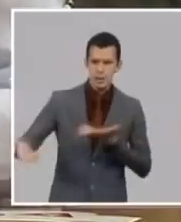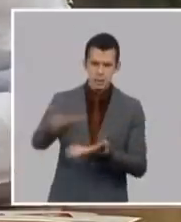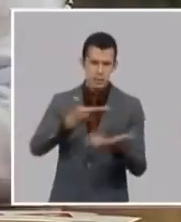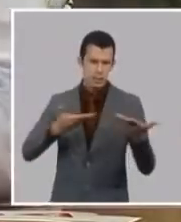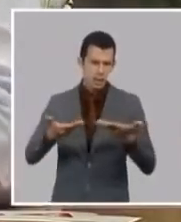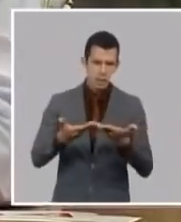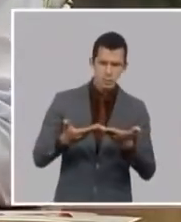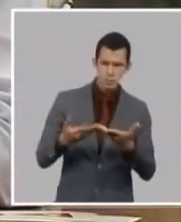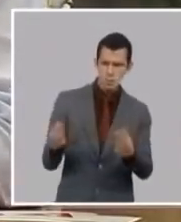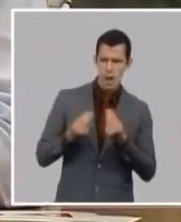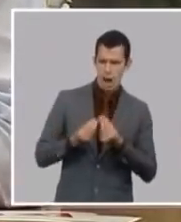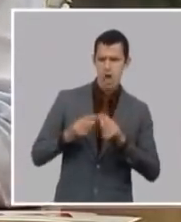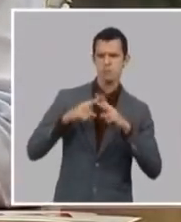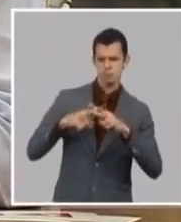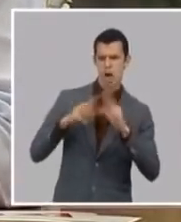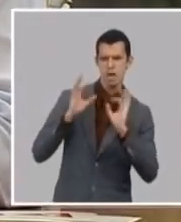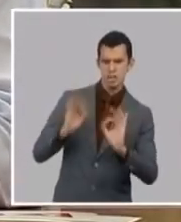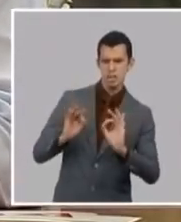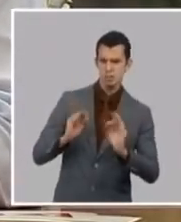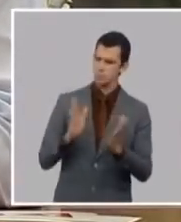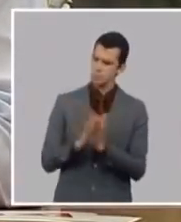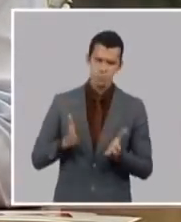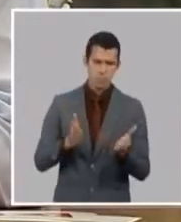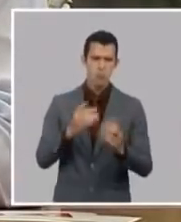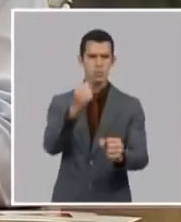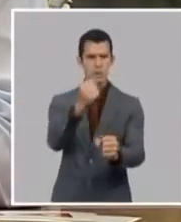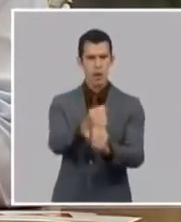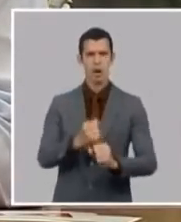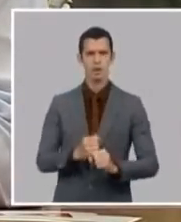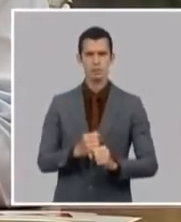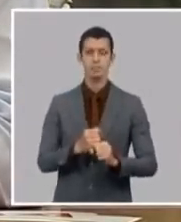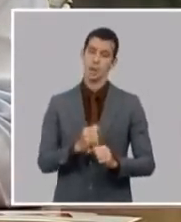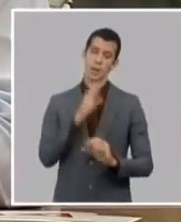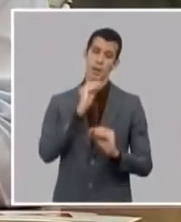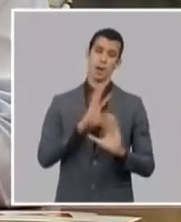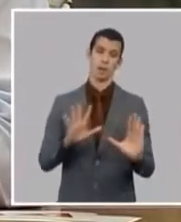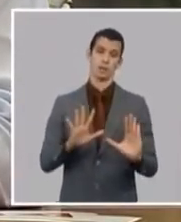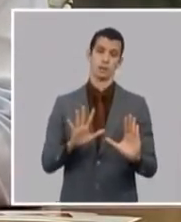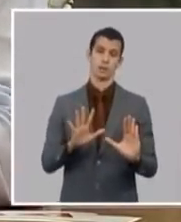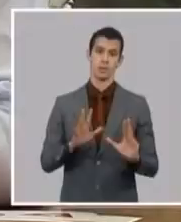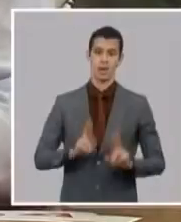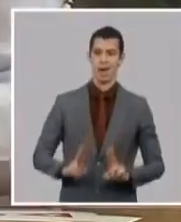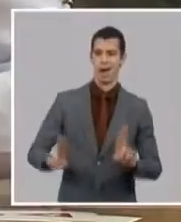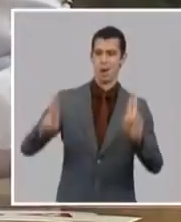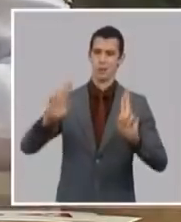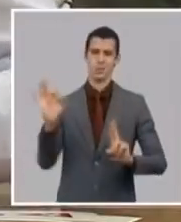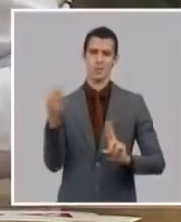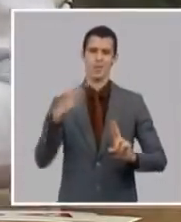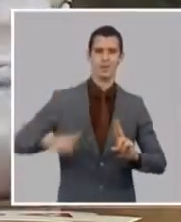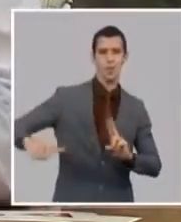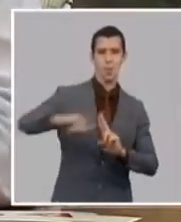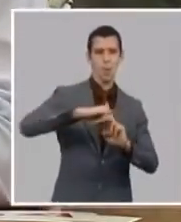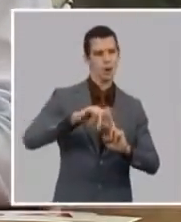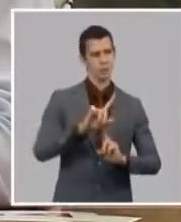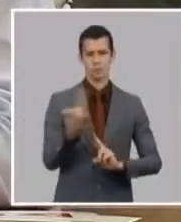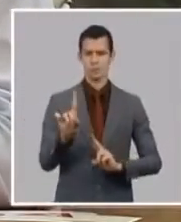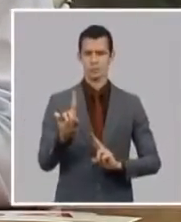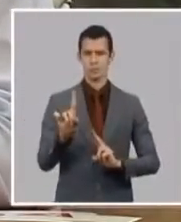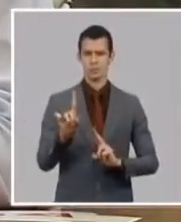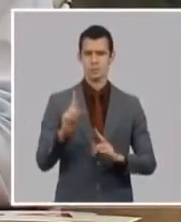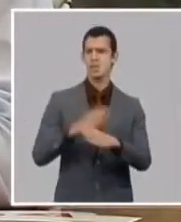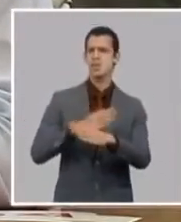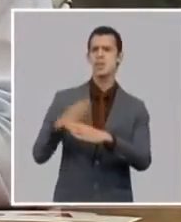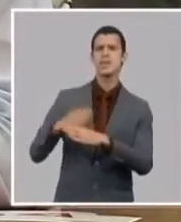aunque tengamos puntos de vista en ocasiones diferentes sobre determinados temas o situaciones diferentes entre todos tratar de encontrar